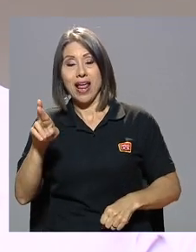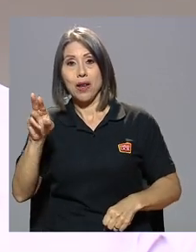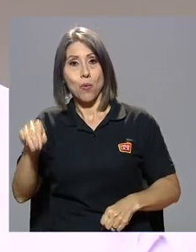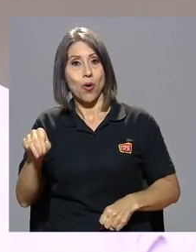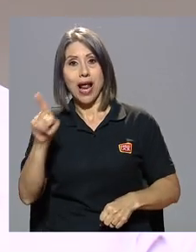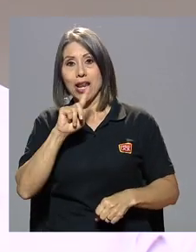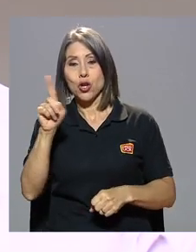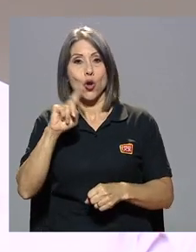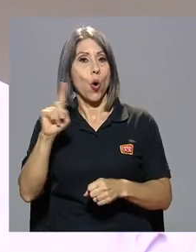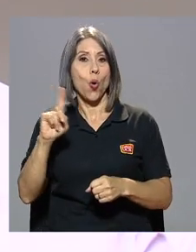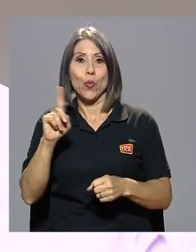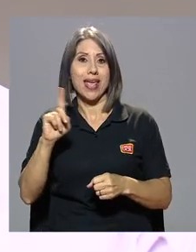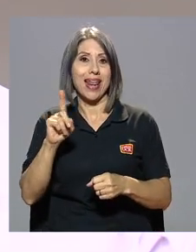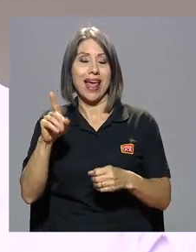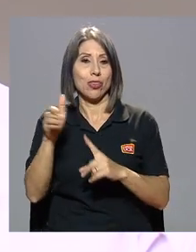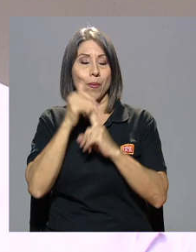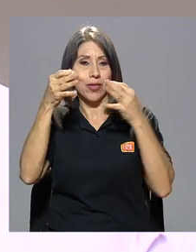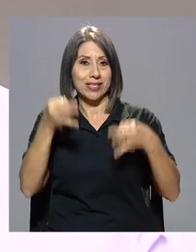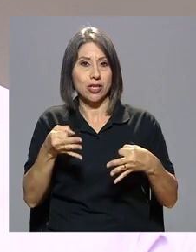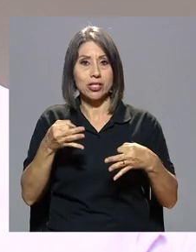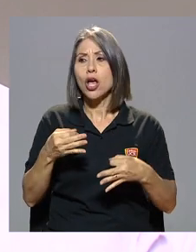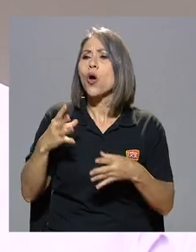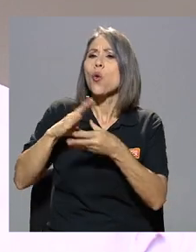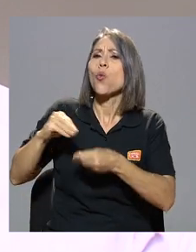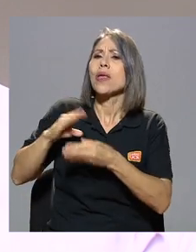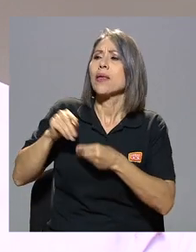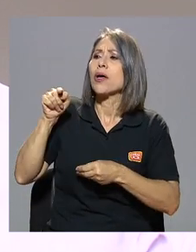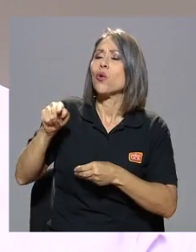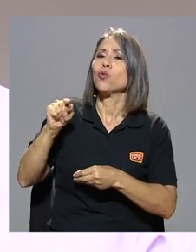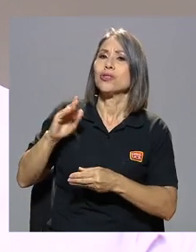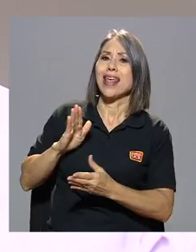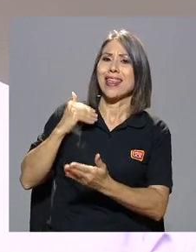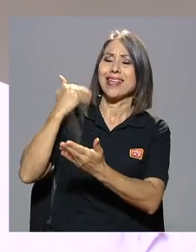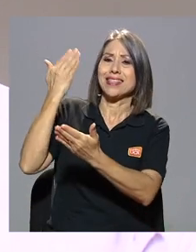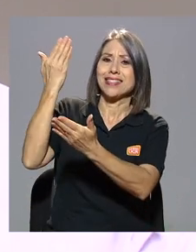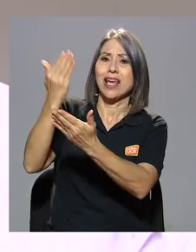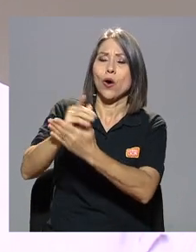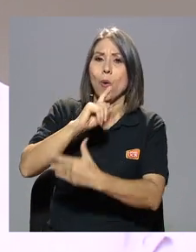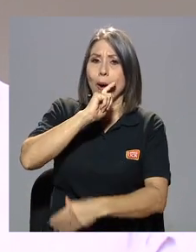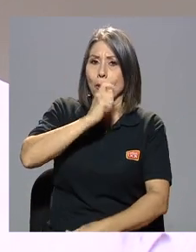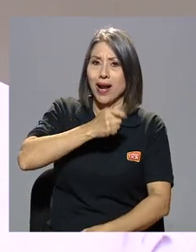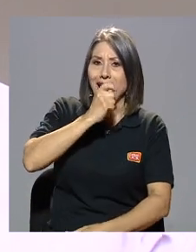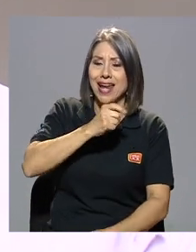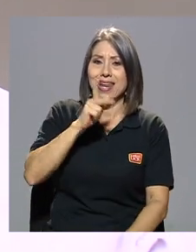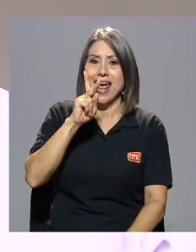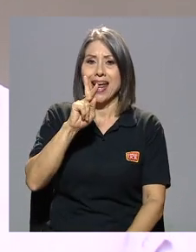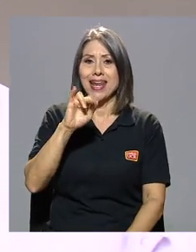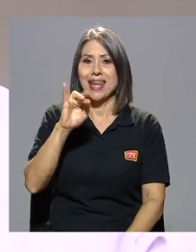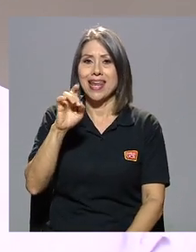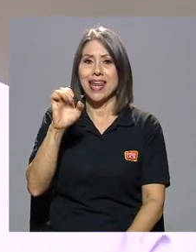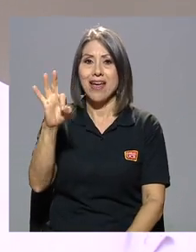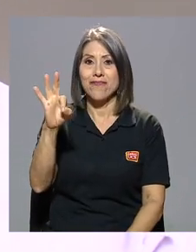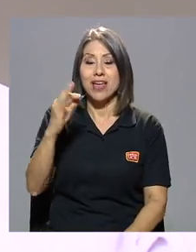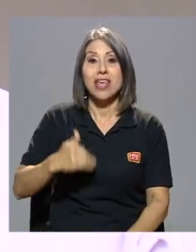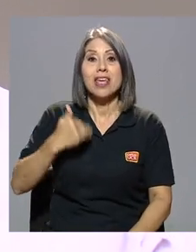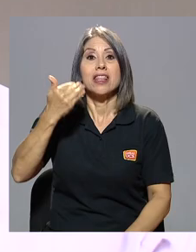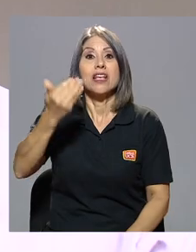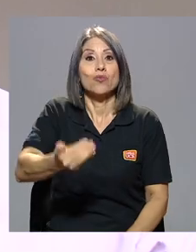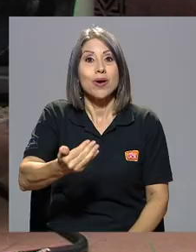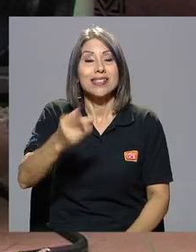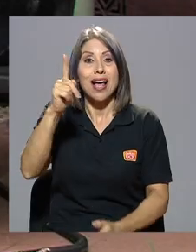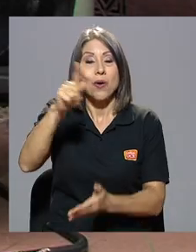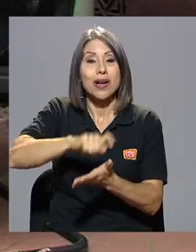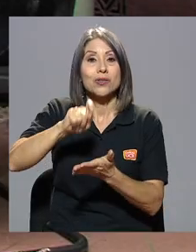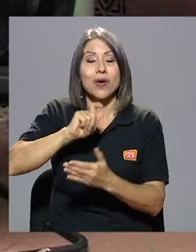llega a Kiev a Ucrania y que luego le lleva a un viaje hacia una escuela secreta cuénteme ese viaje